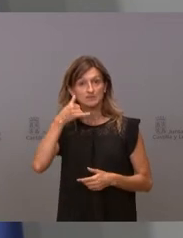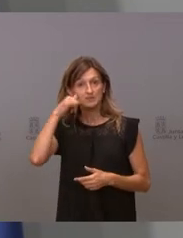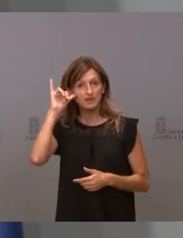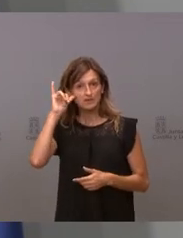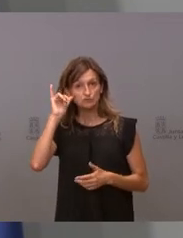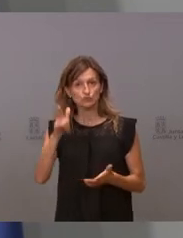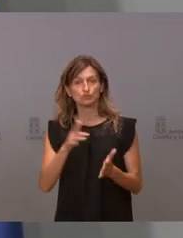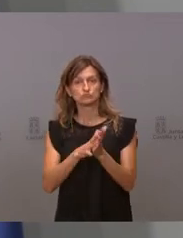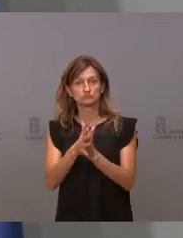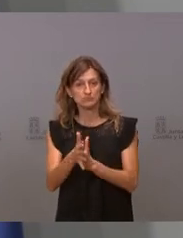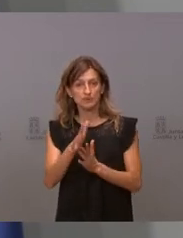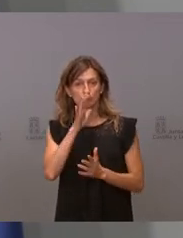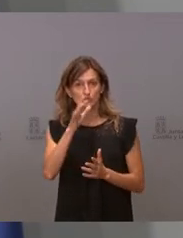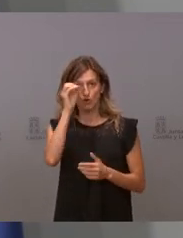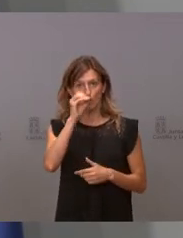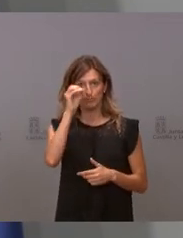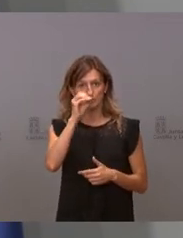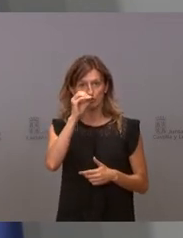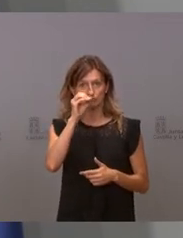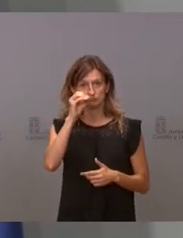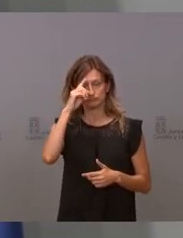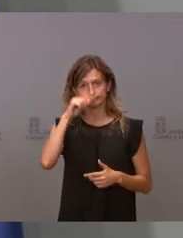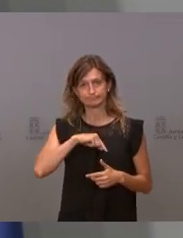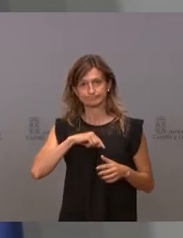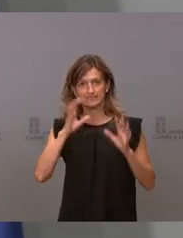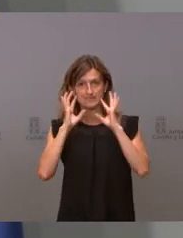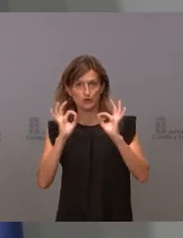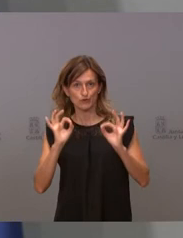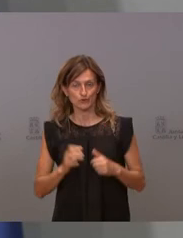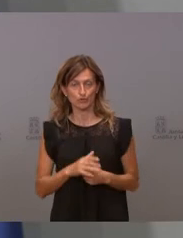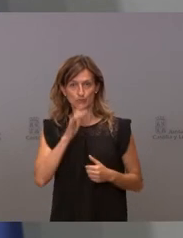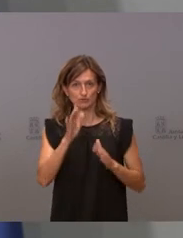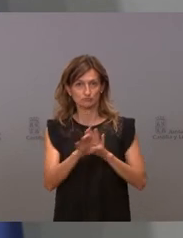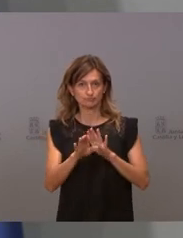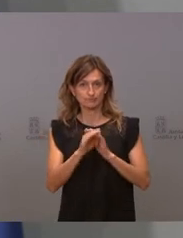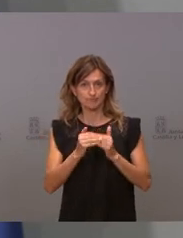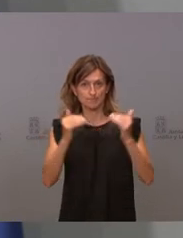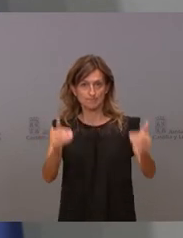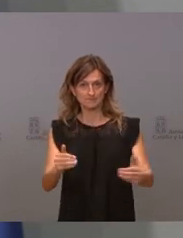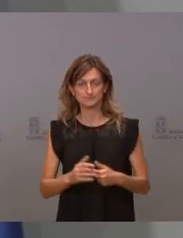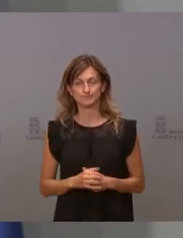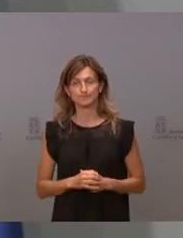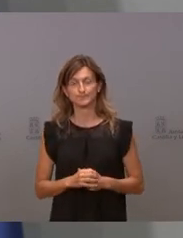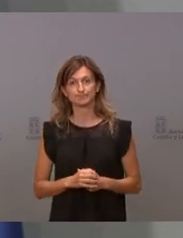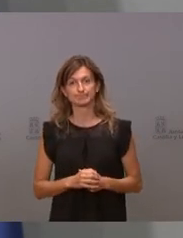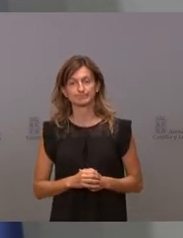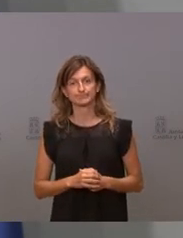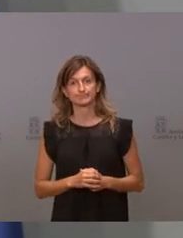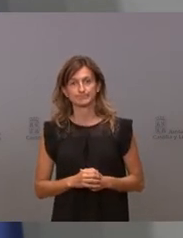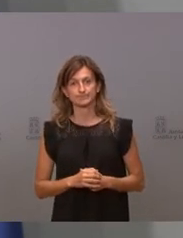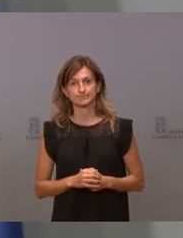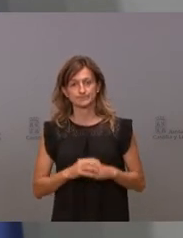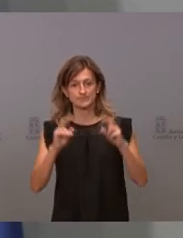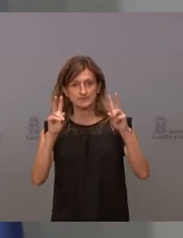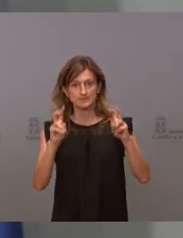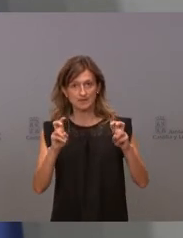es, en nuestra opinión, lo más sensato y por eso las mantenemos. Con respecto al número de